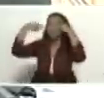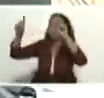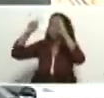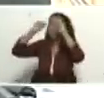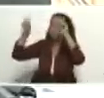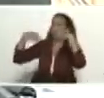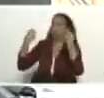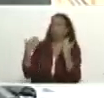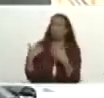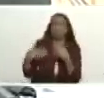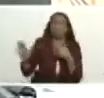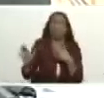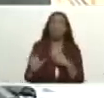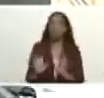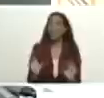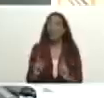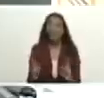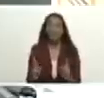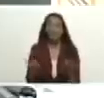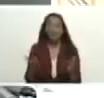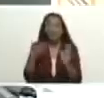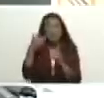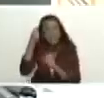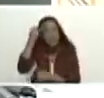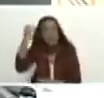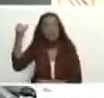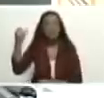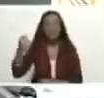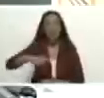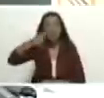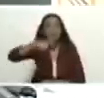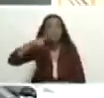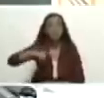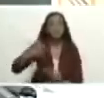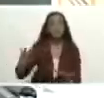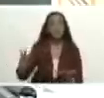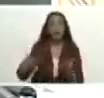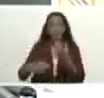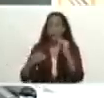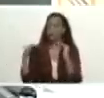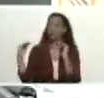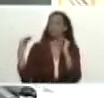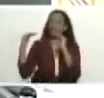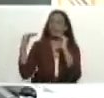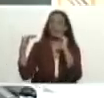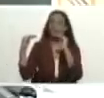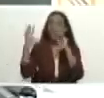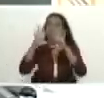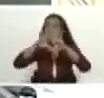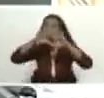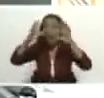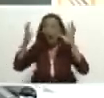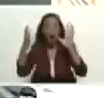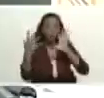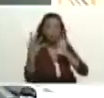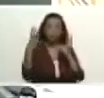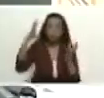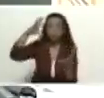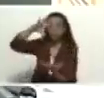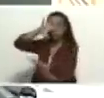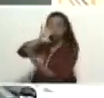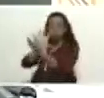lado insistí en la idea de la necesidad de ponernos a la altura para convertirnos en